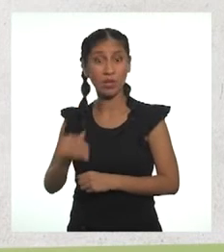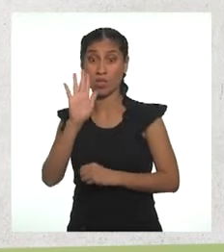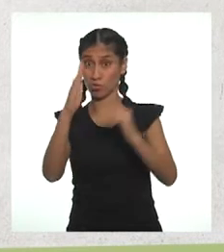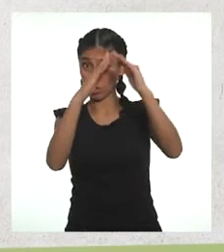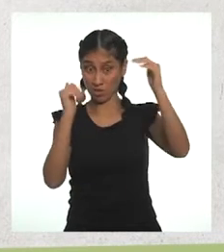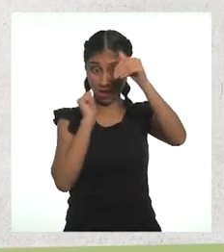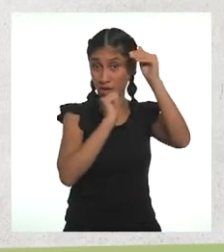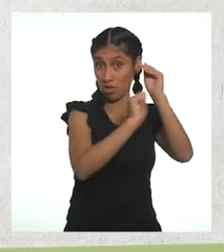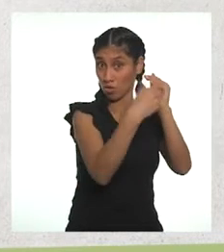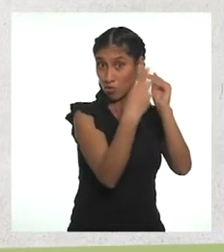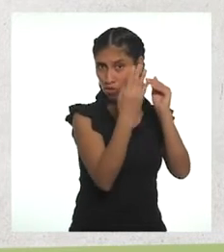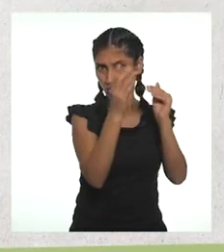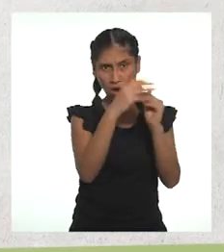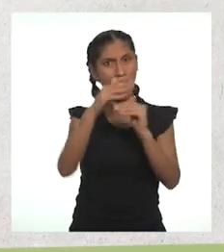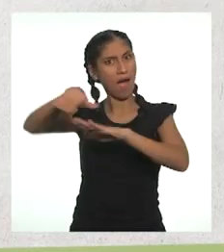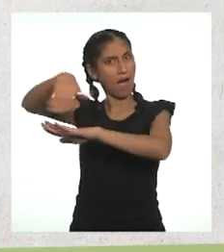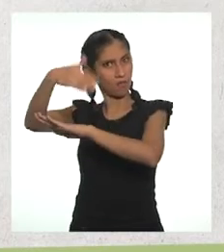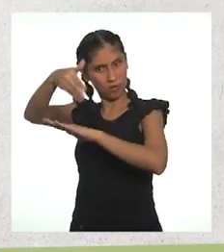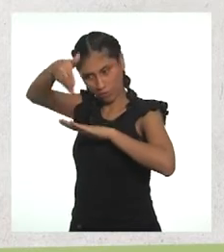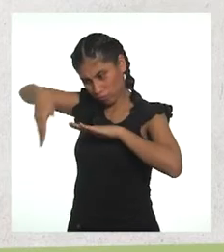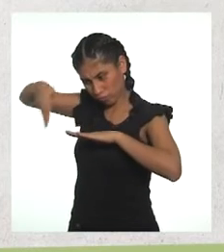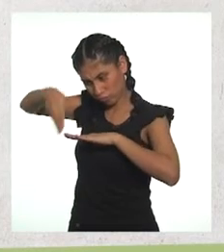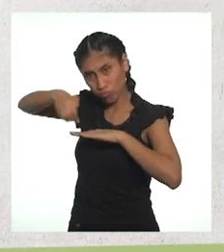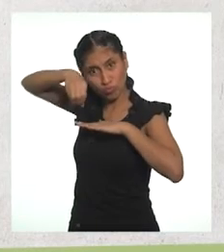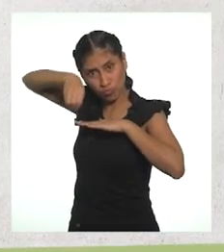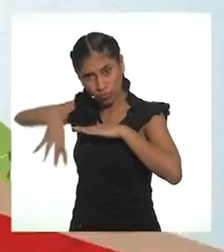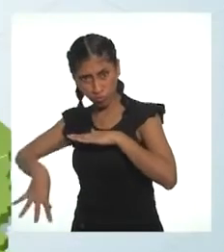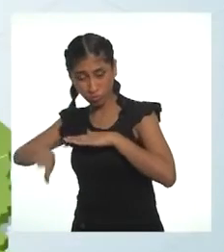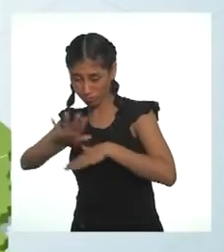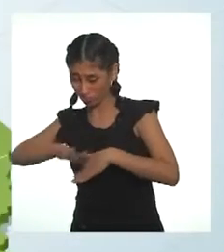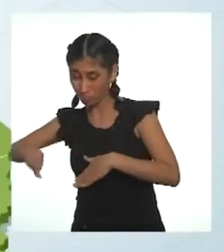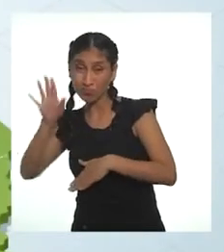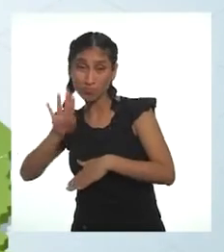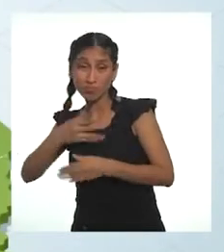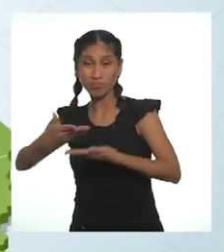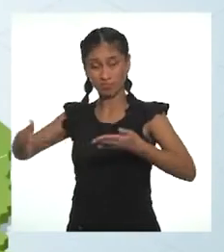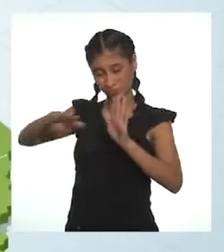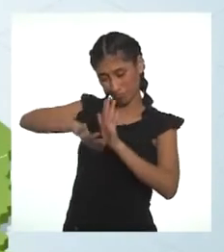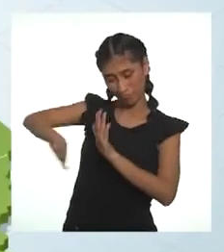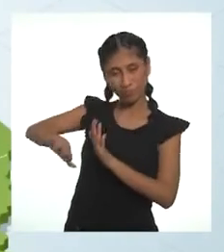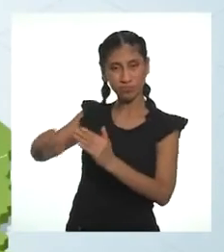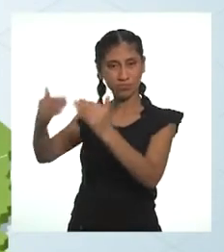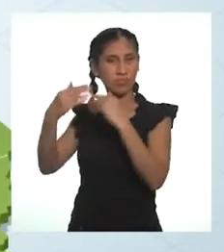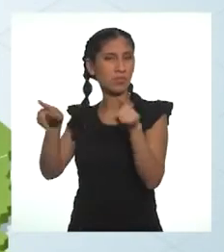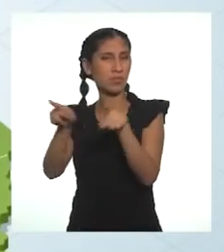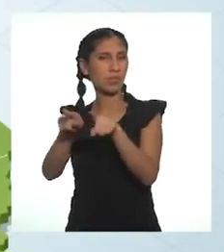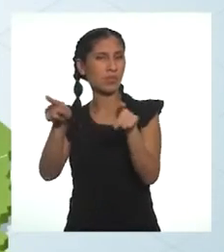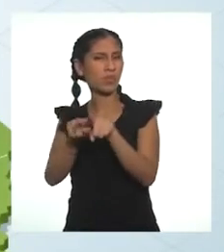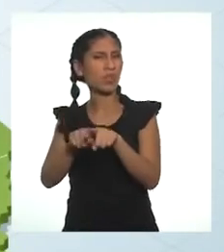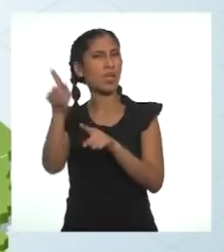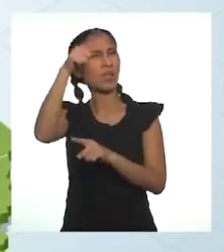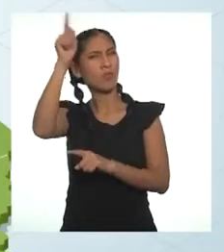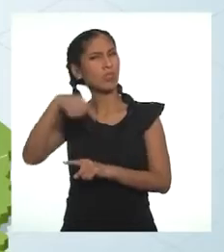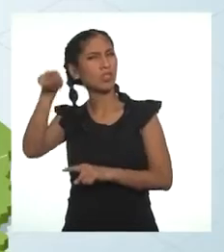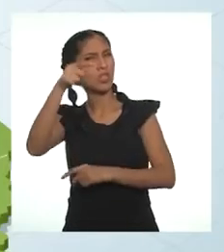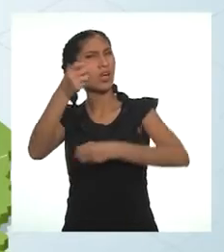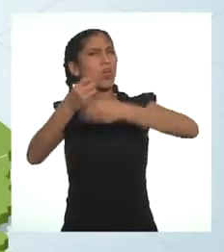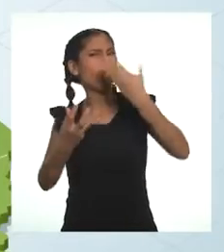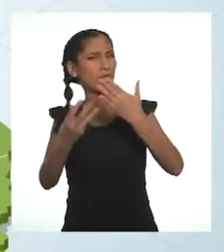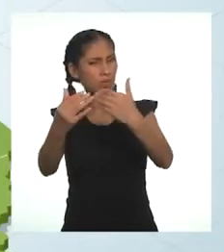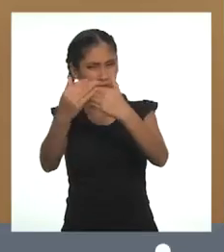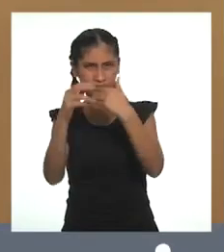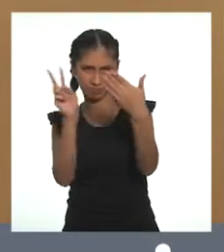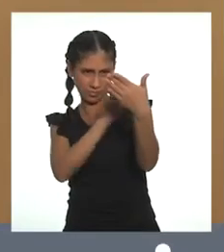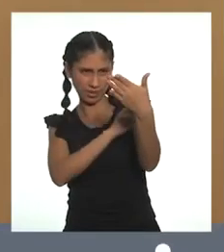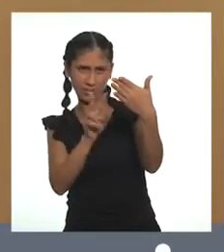encuentra fuera de la casa, por ejemplo, en el patio. ¿Y cuál será el porcentaje de saneamiento básico en lo urbano y rural del